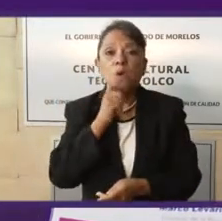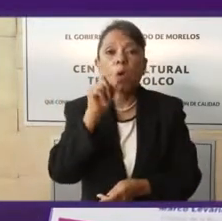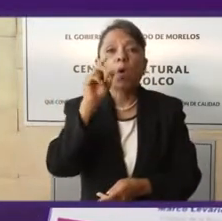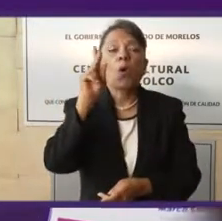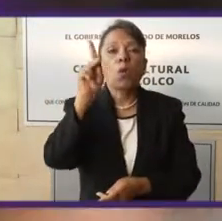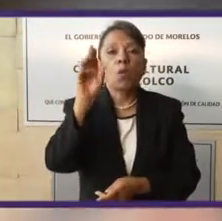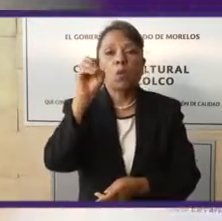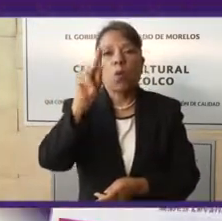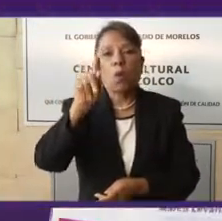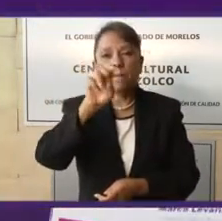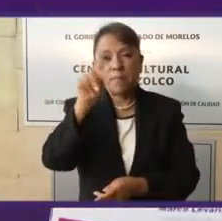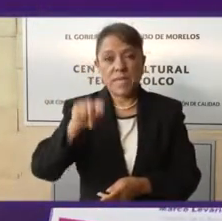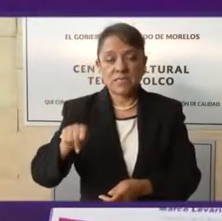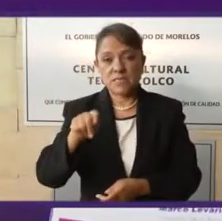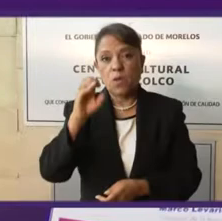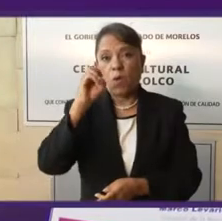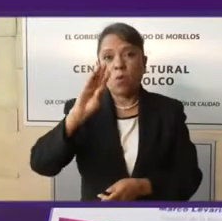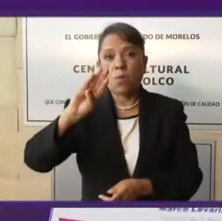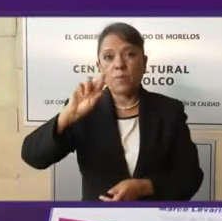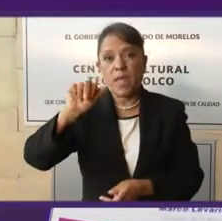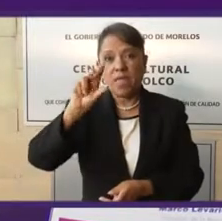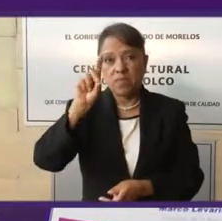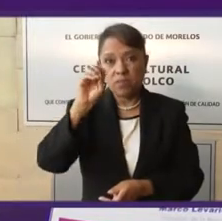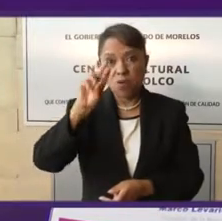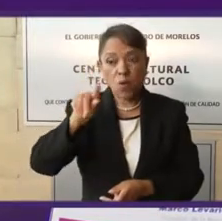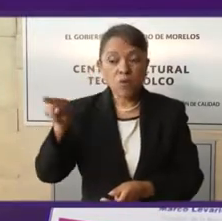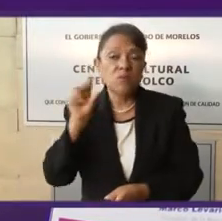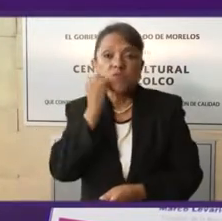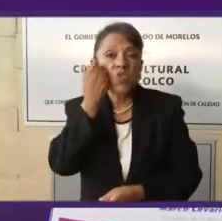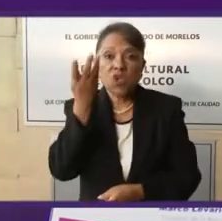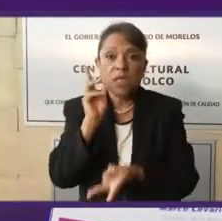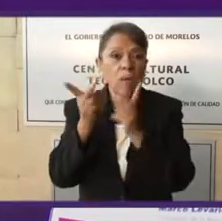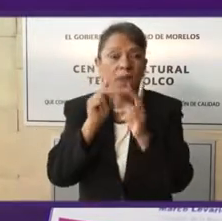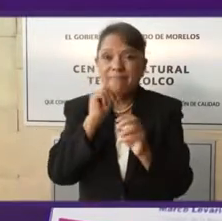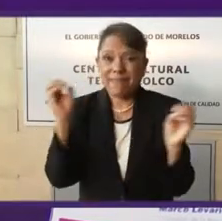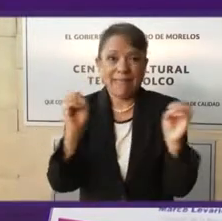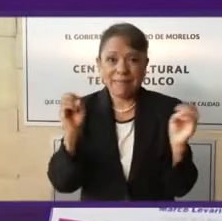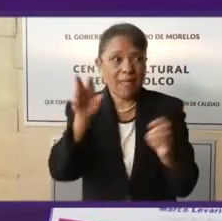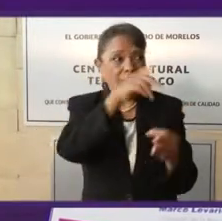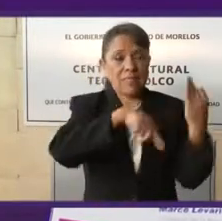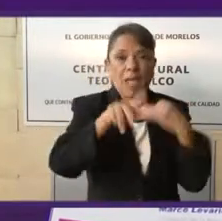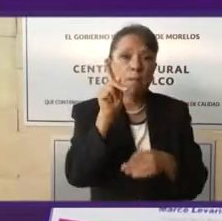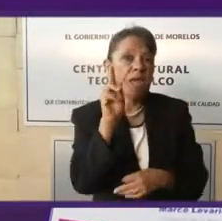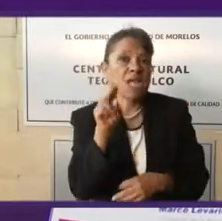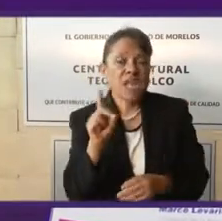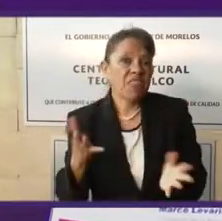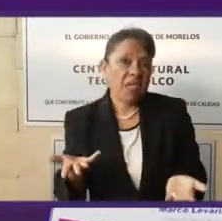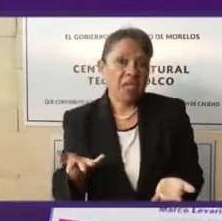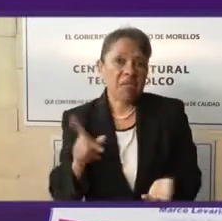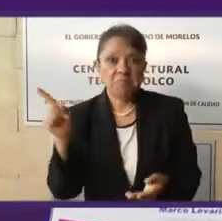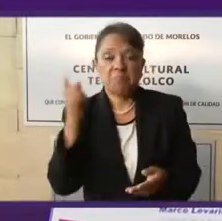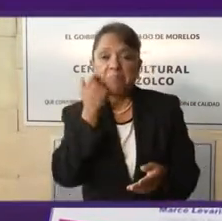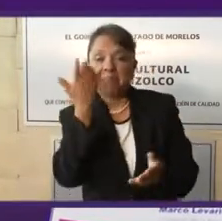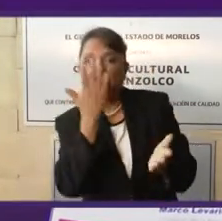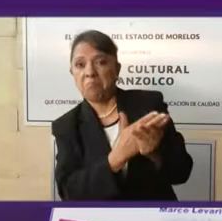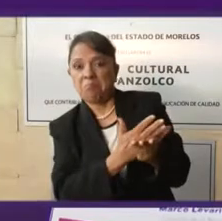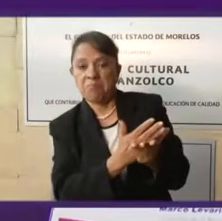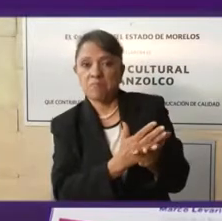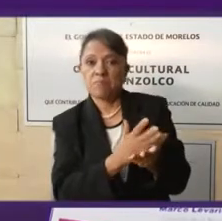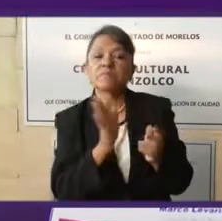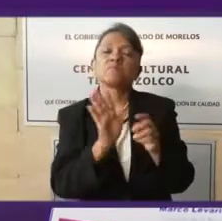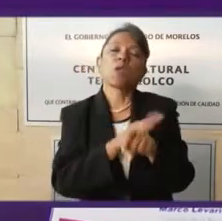Y entonces, lo que debemos considerar es preguntarnos ¿es posible